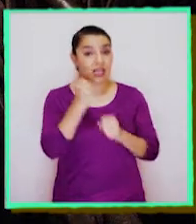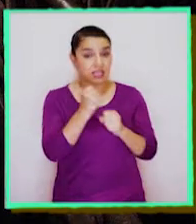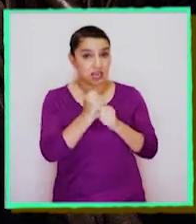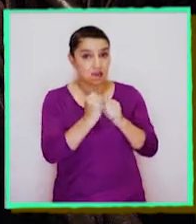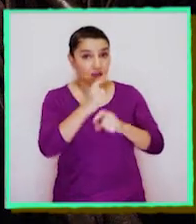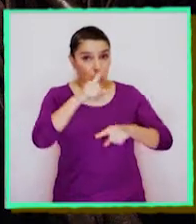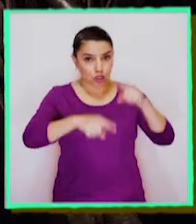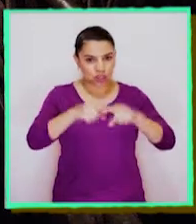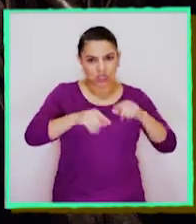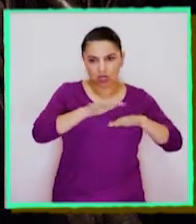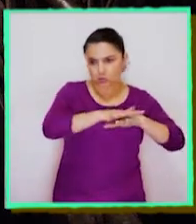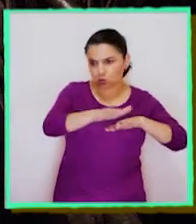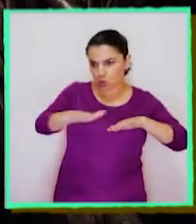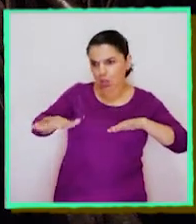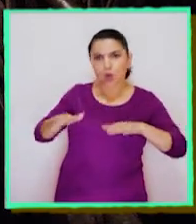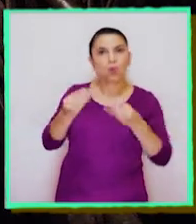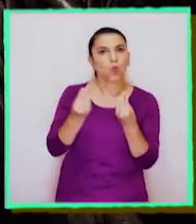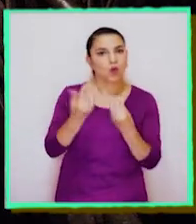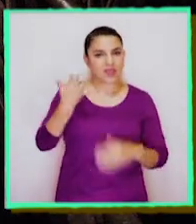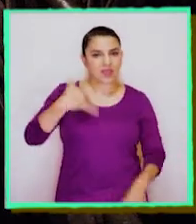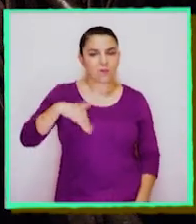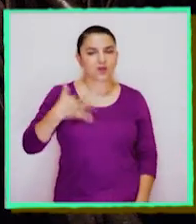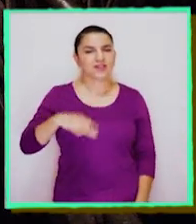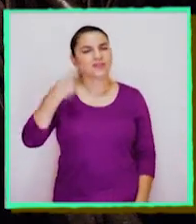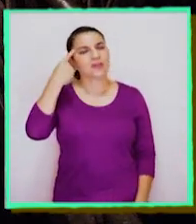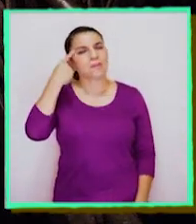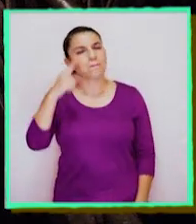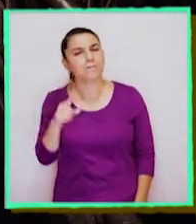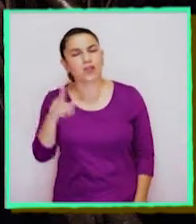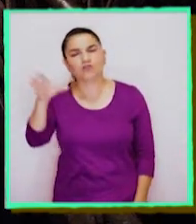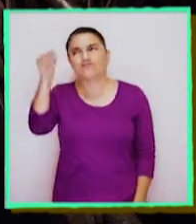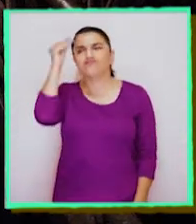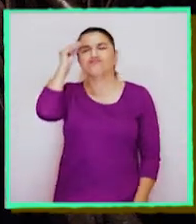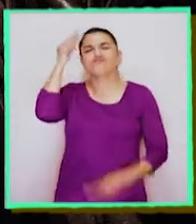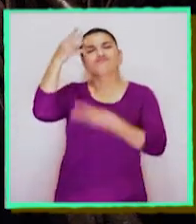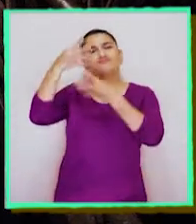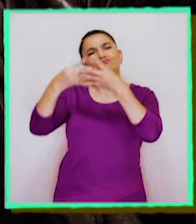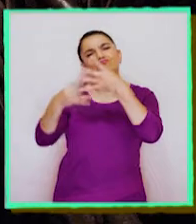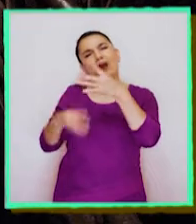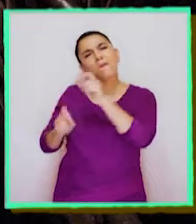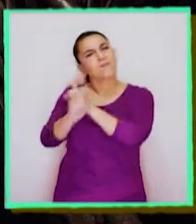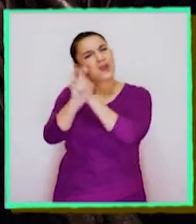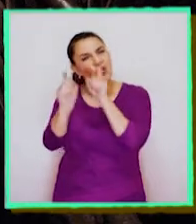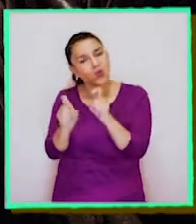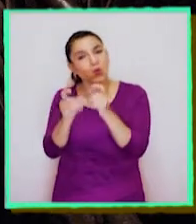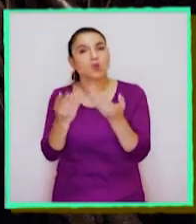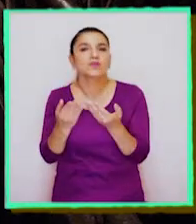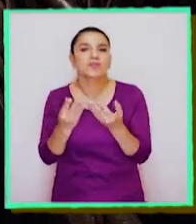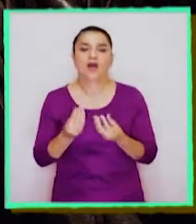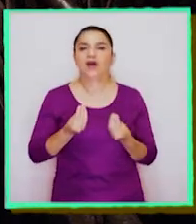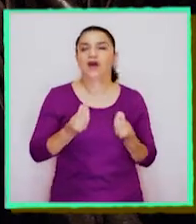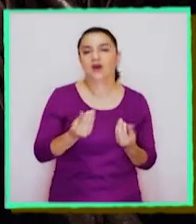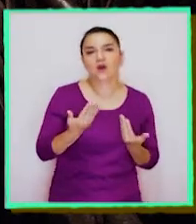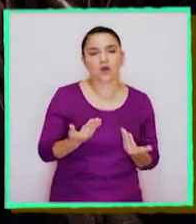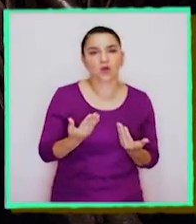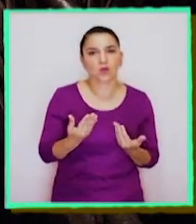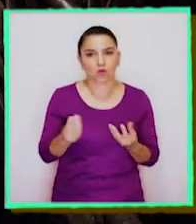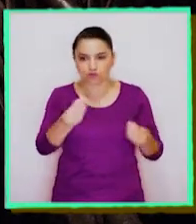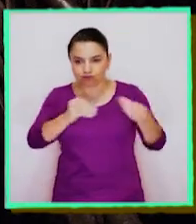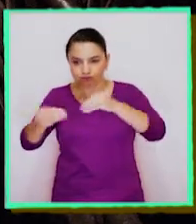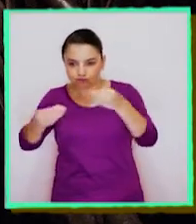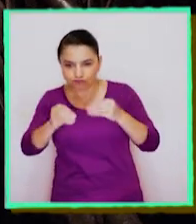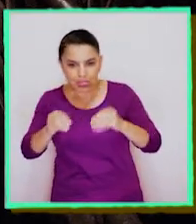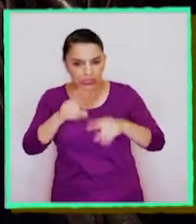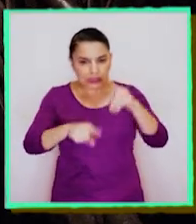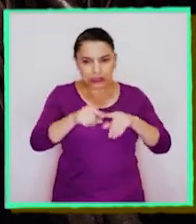trabajo en la tierra y el suelo es muy importante, pero se me vienen a la cabeza mil preguntas, como... ¿De qué